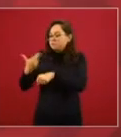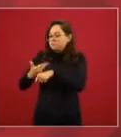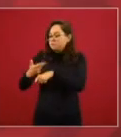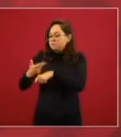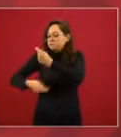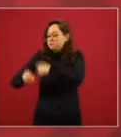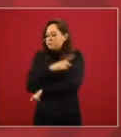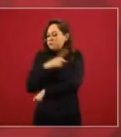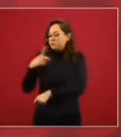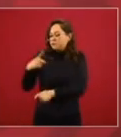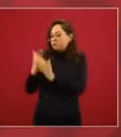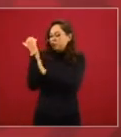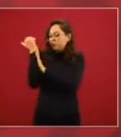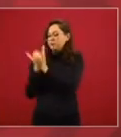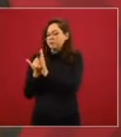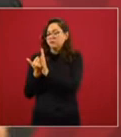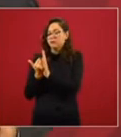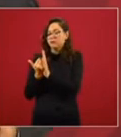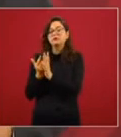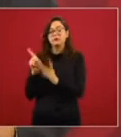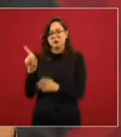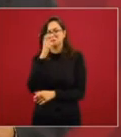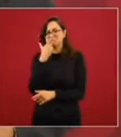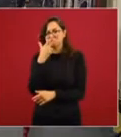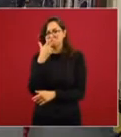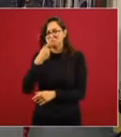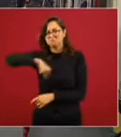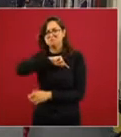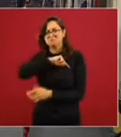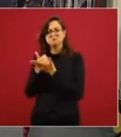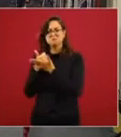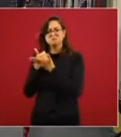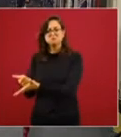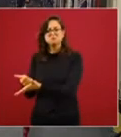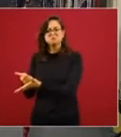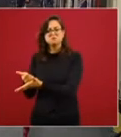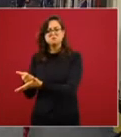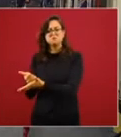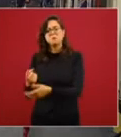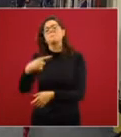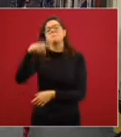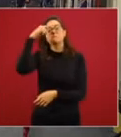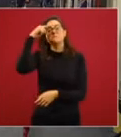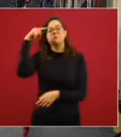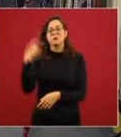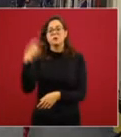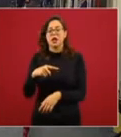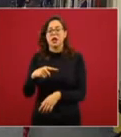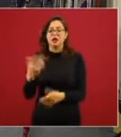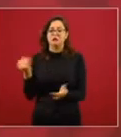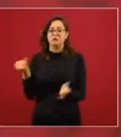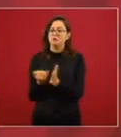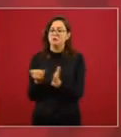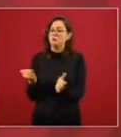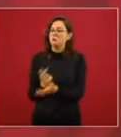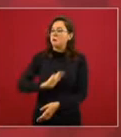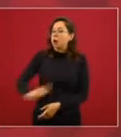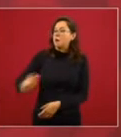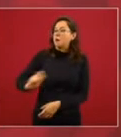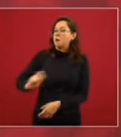en el caso de Chihuahua les ayudamos para que no paguen tantos intereses